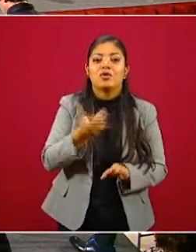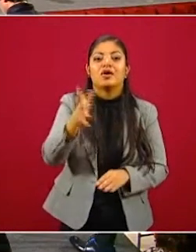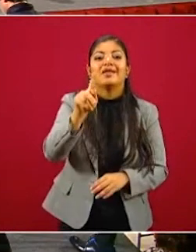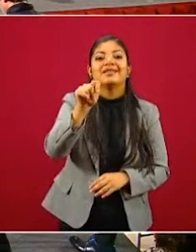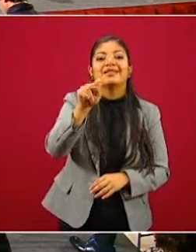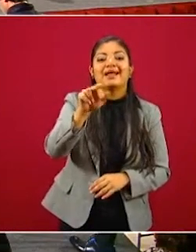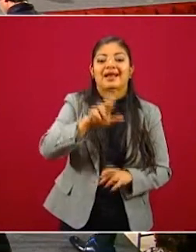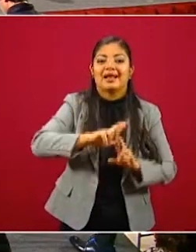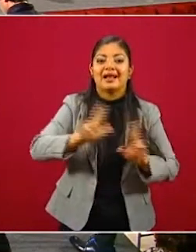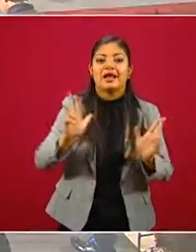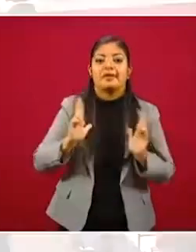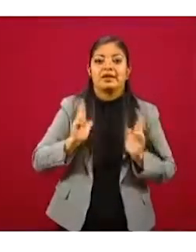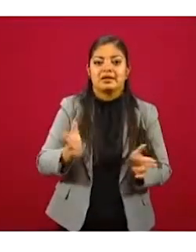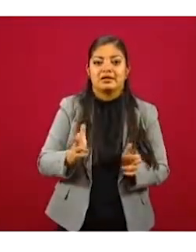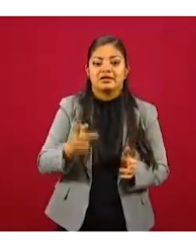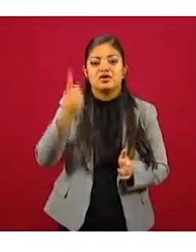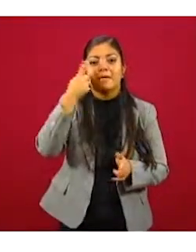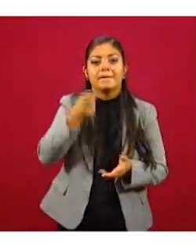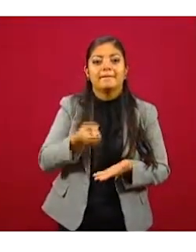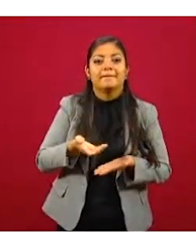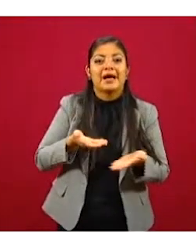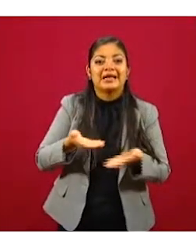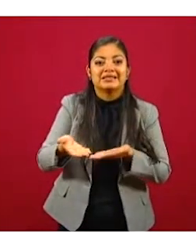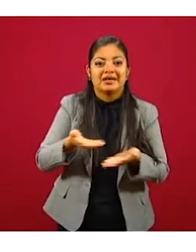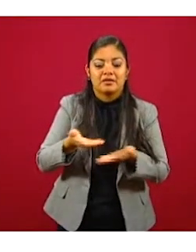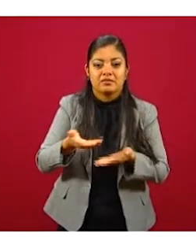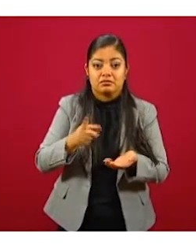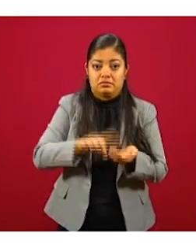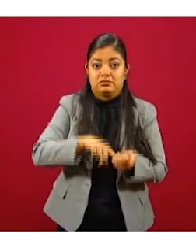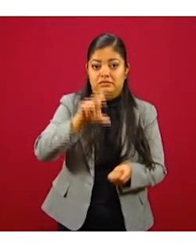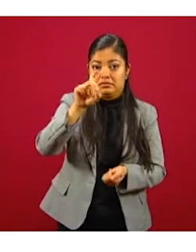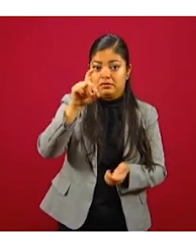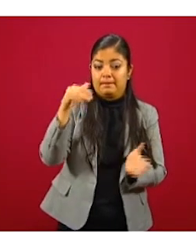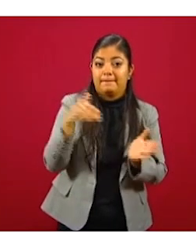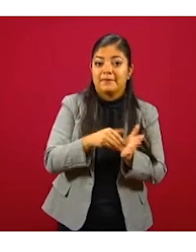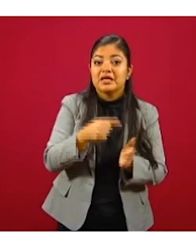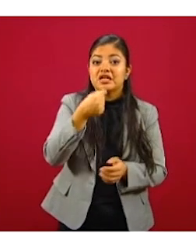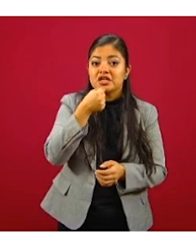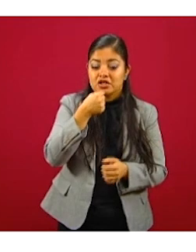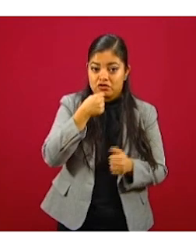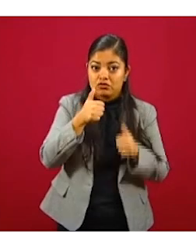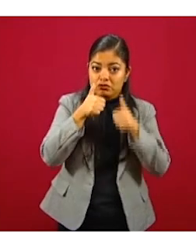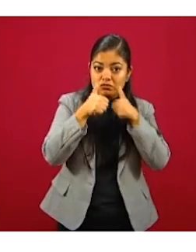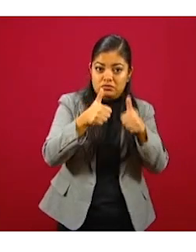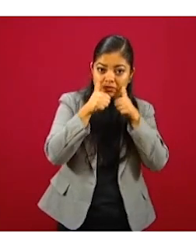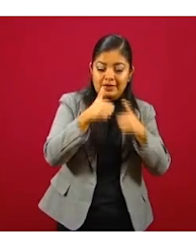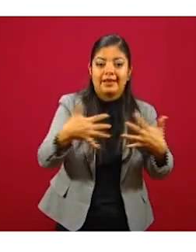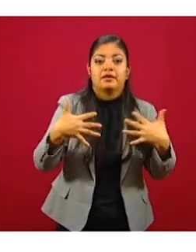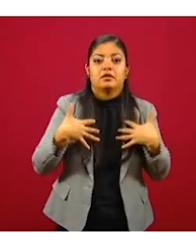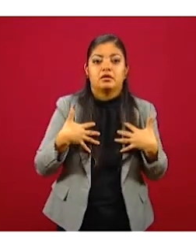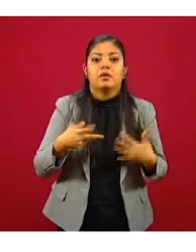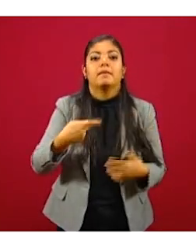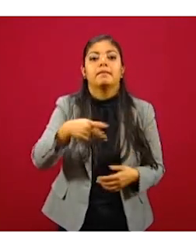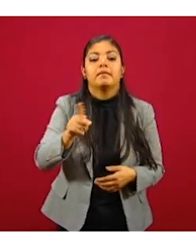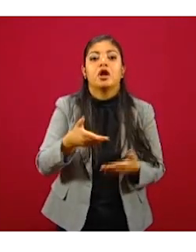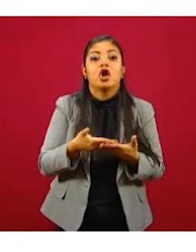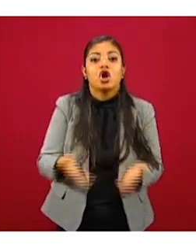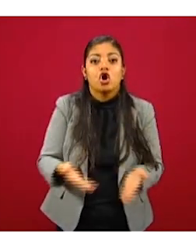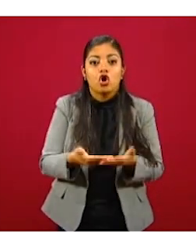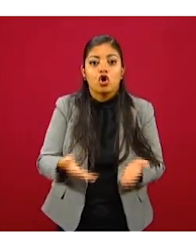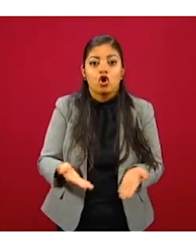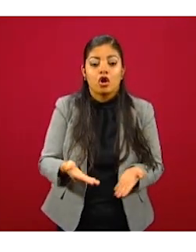originalmente pensado para los pacientes, para esos más de 30 mil niños que atendemos en Teletón, pero que hoy ponemos a